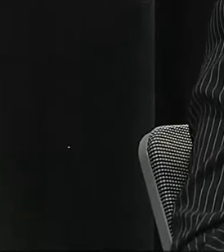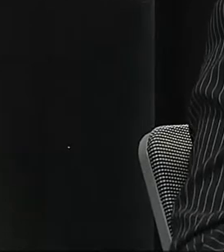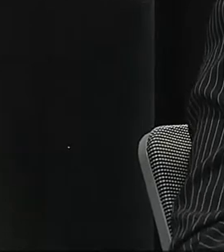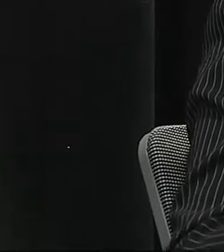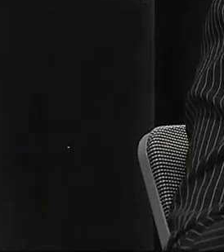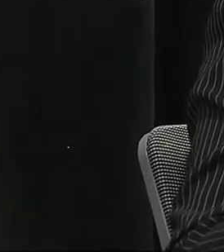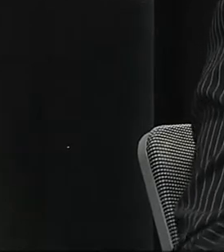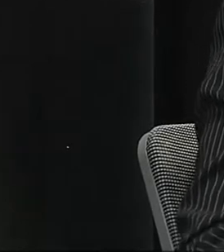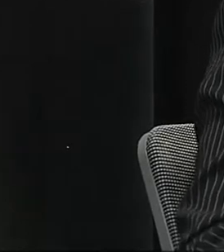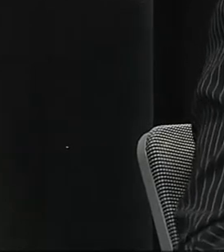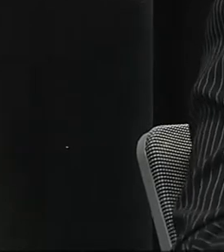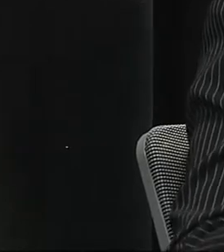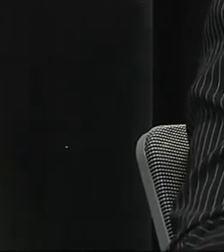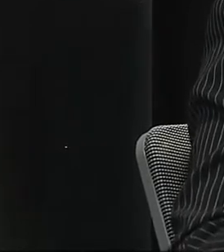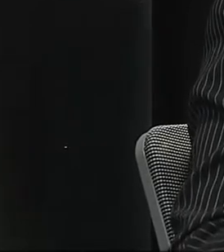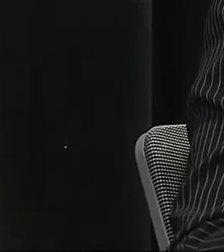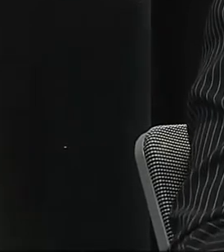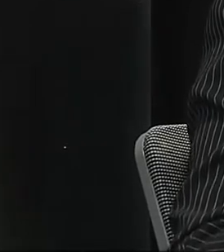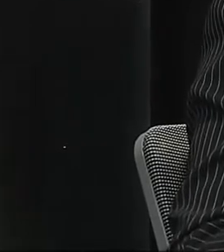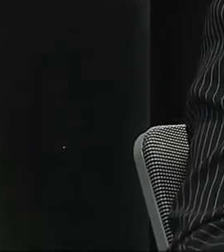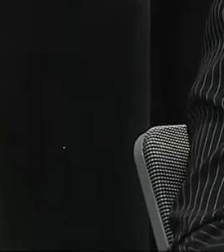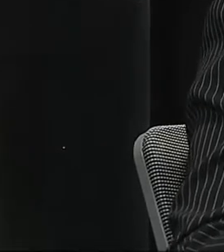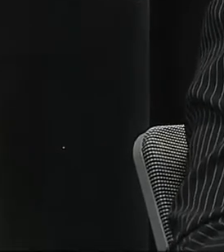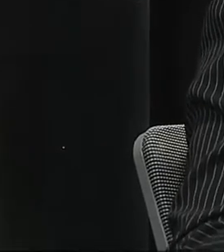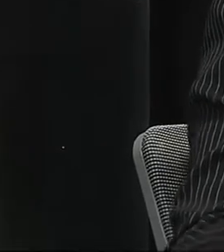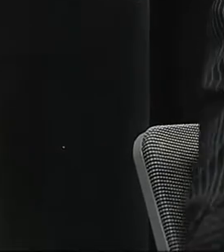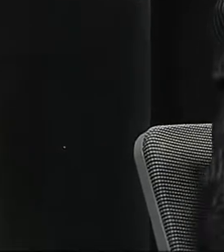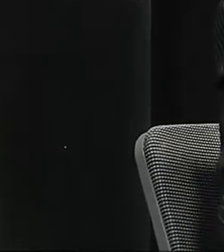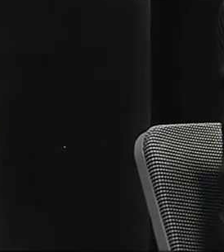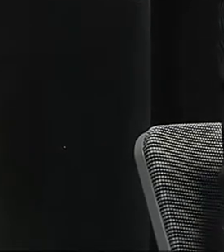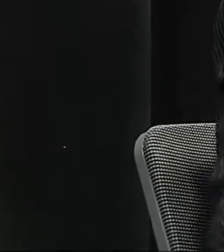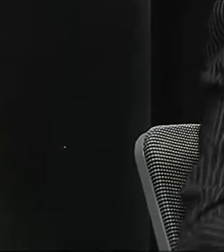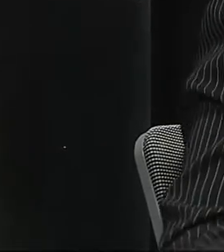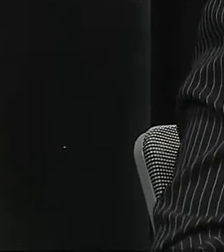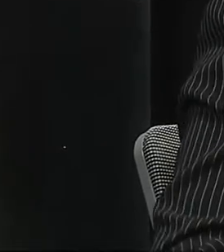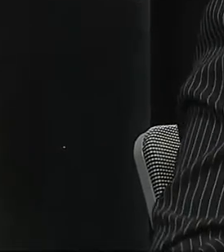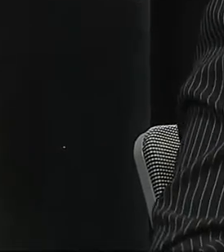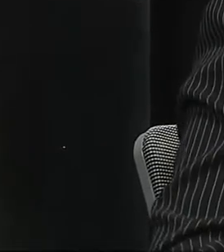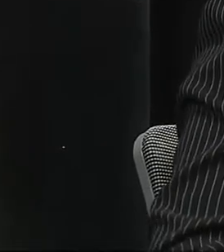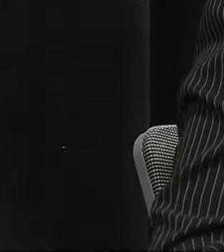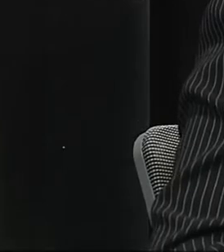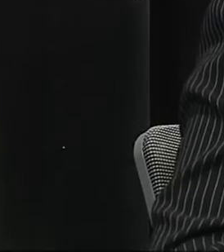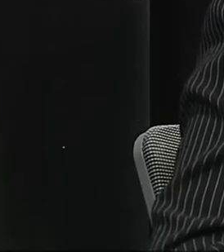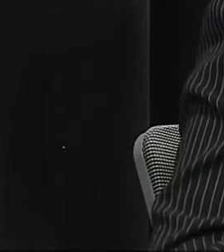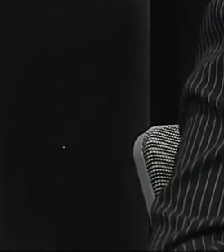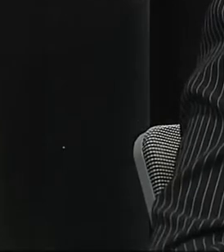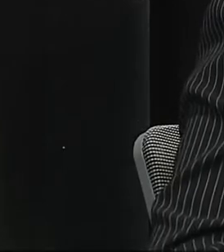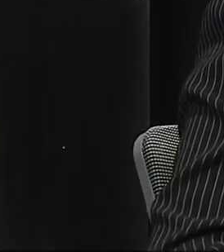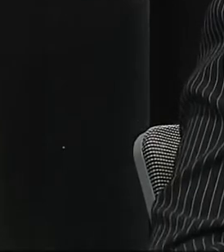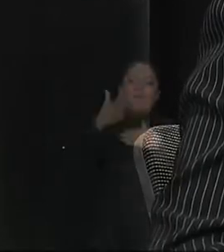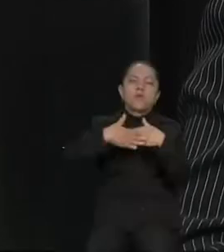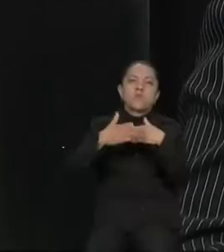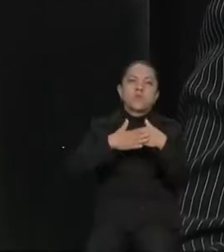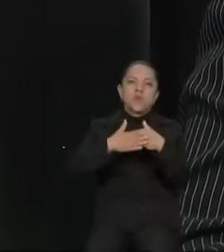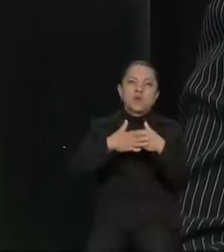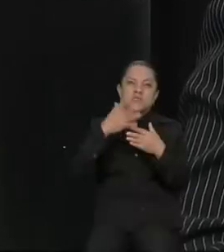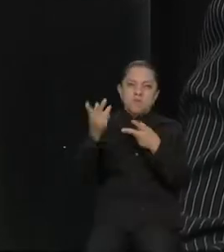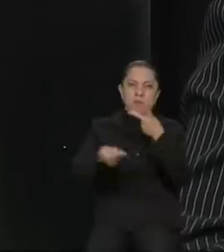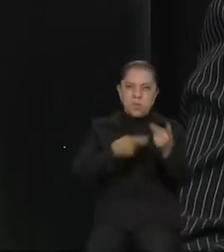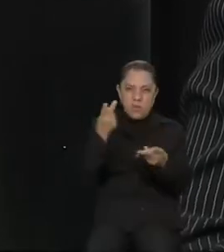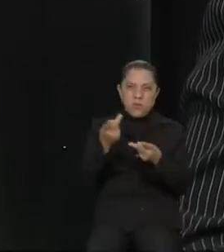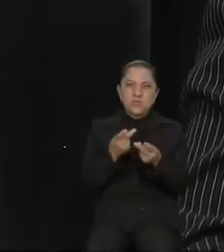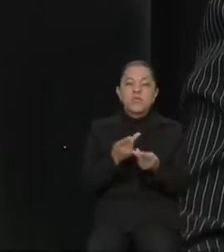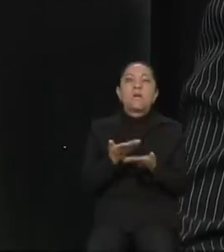de desarrollo de empleo. Traigo una propuesta que me gustaría tratar en la siguiente ronda, con una propuesta de empleo muy importante.